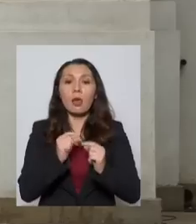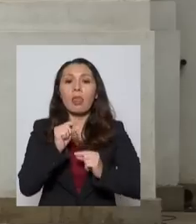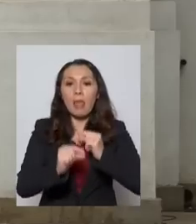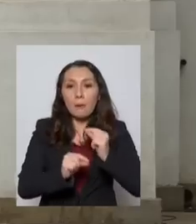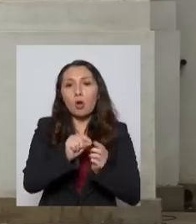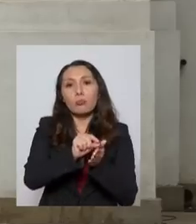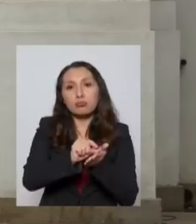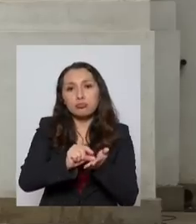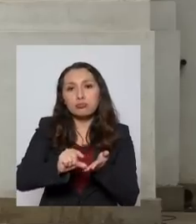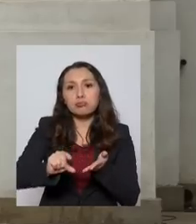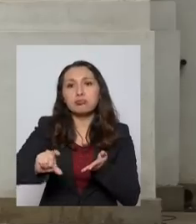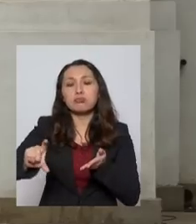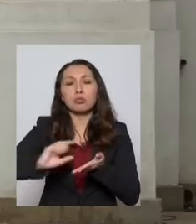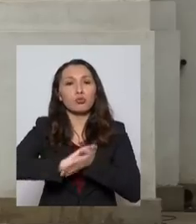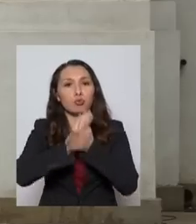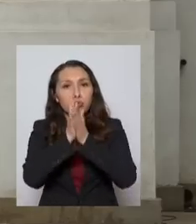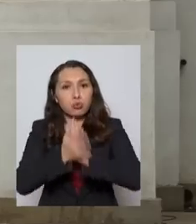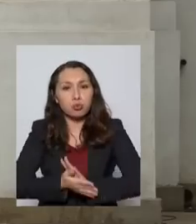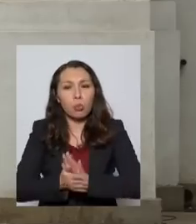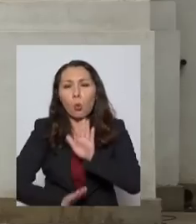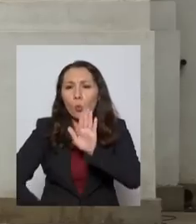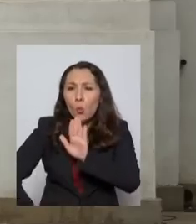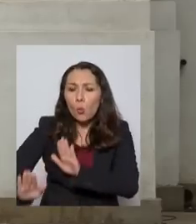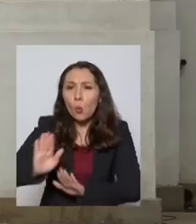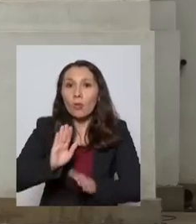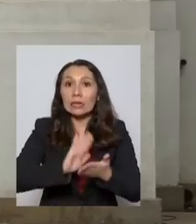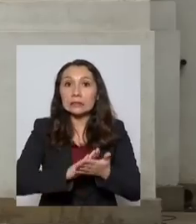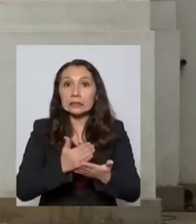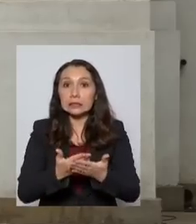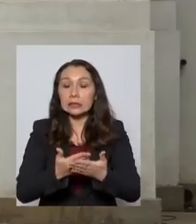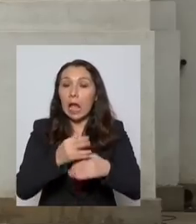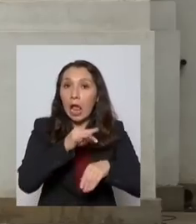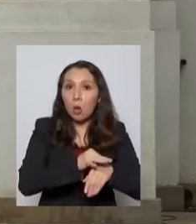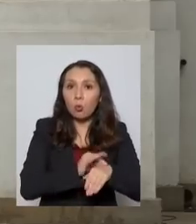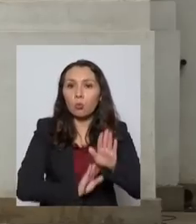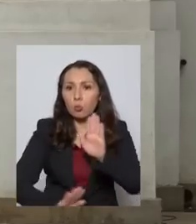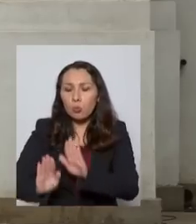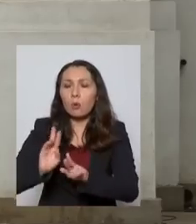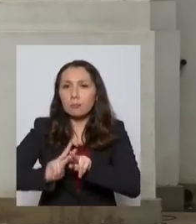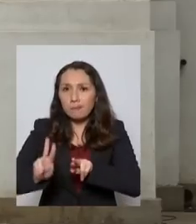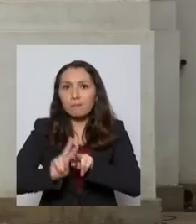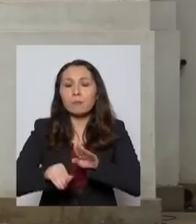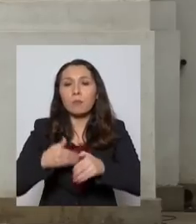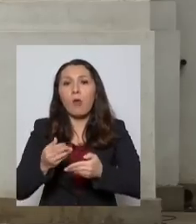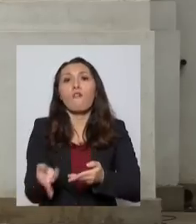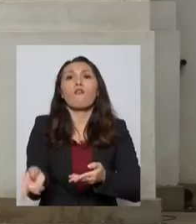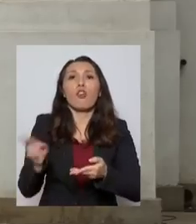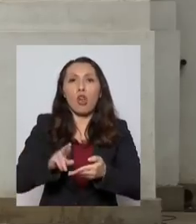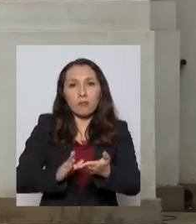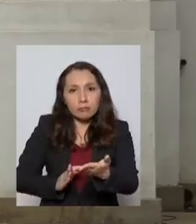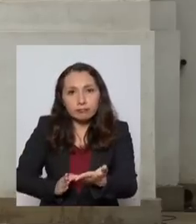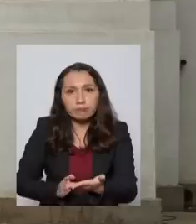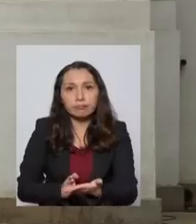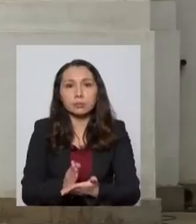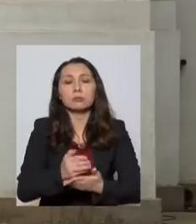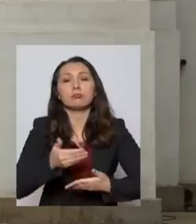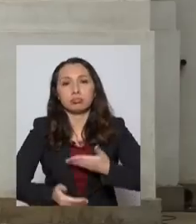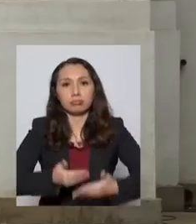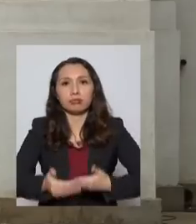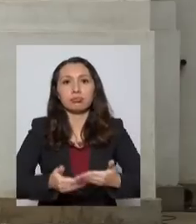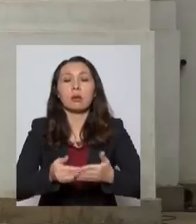gradual y con todas las precauciones sanitarias que corresponden, se vuelva a poner en marcha y